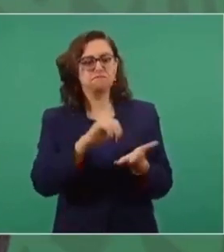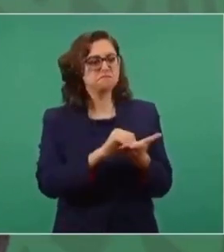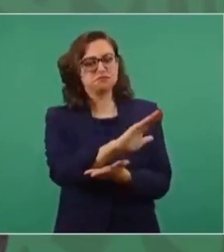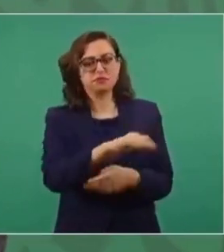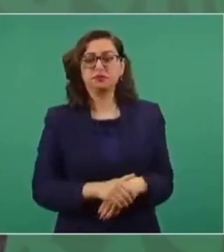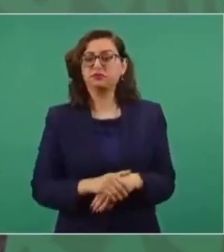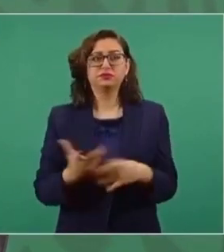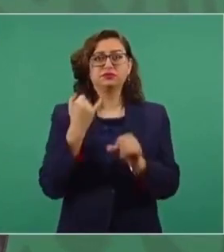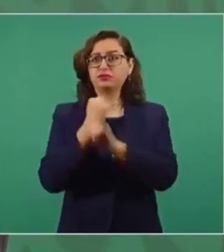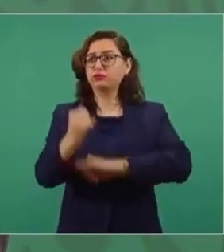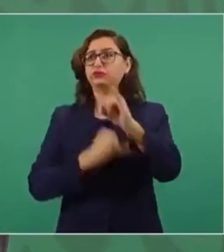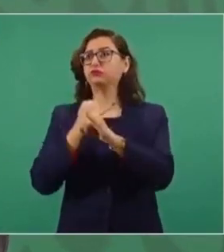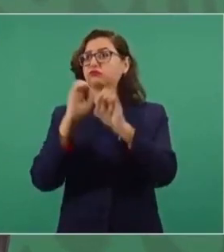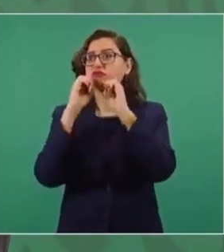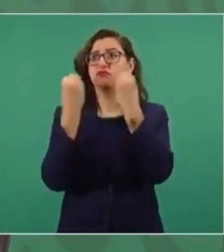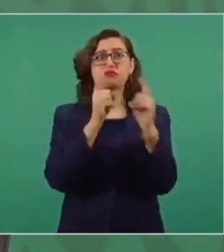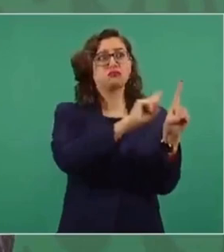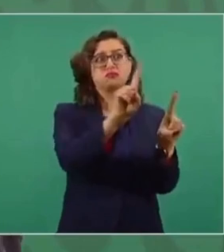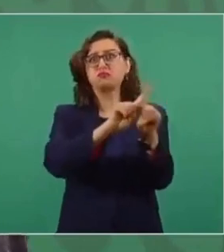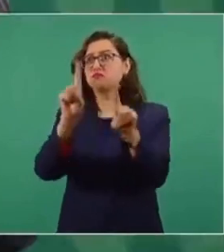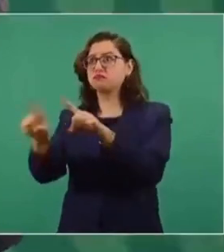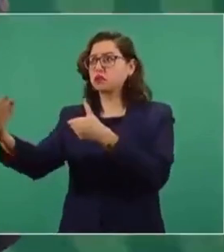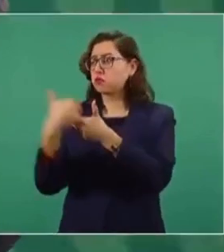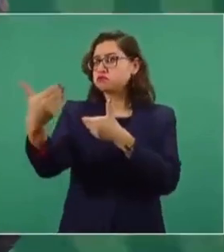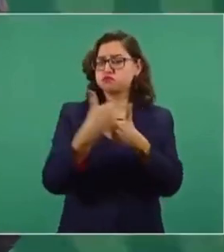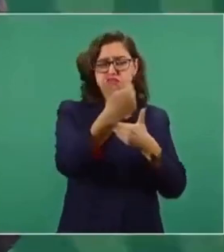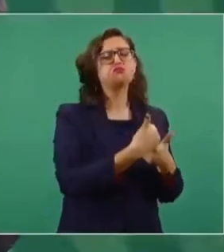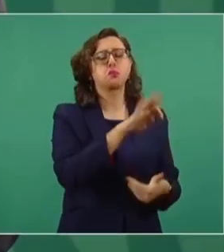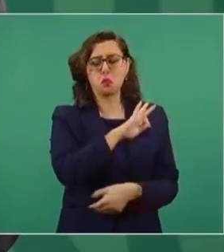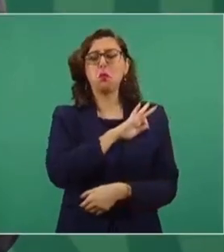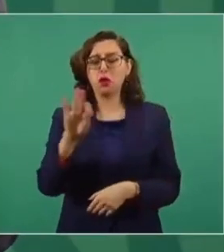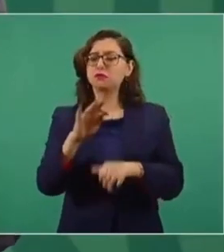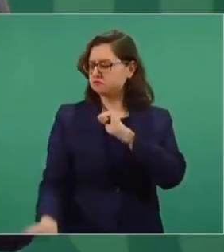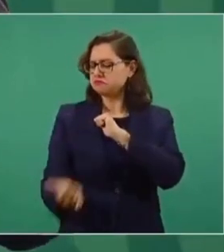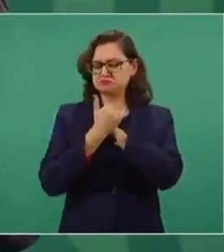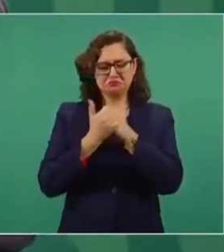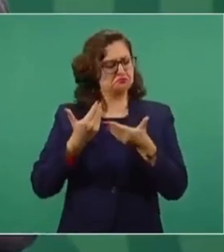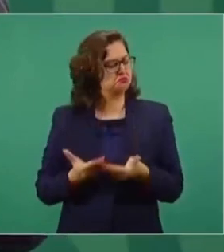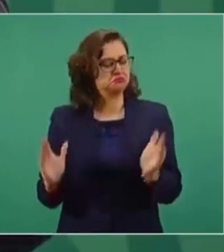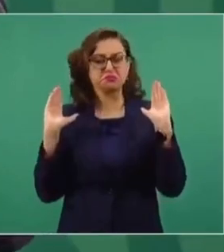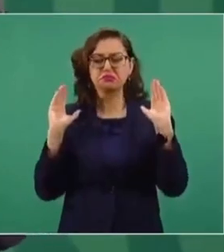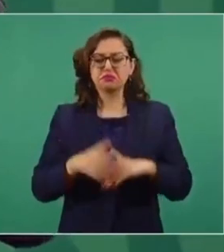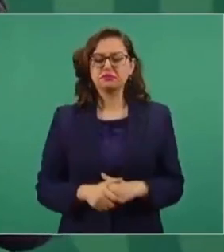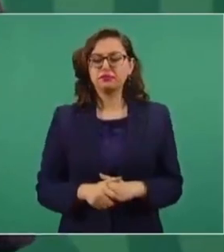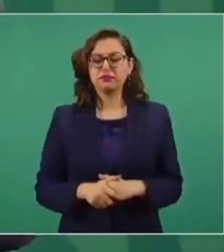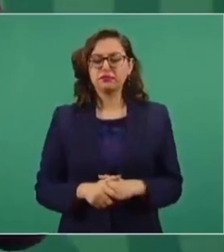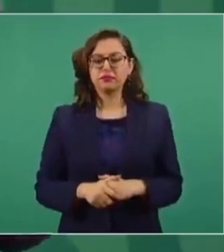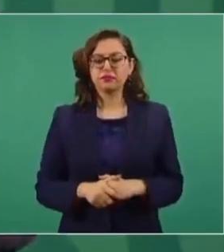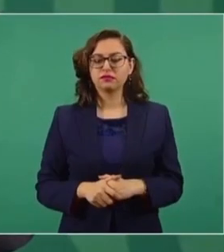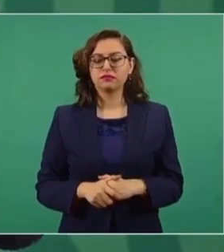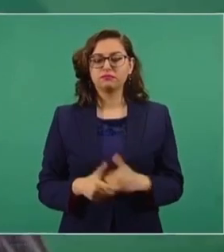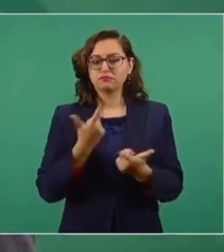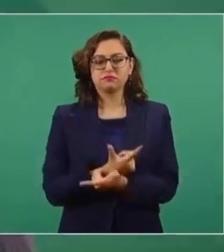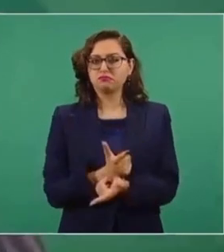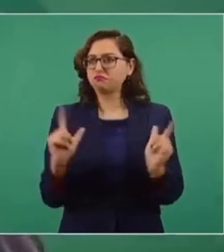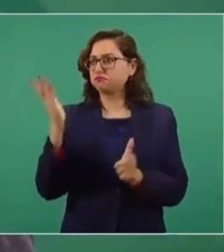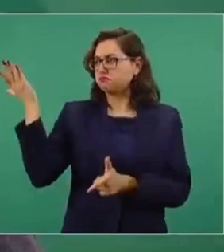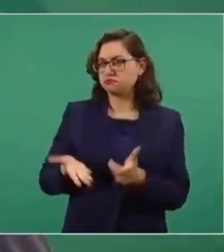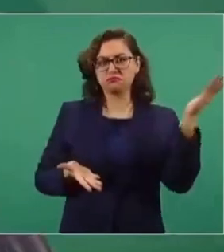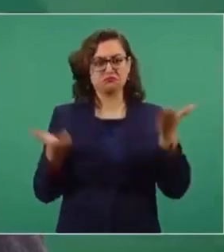venir cualquier organización. Están las puertas abiertas. No impedimos a nadie que